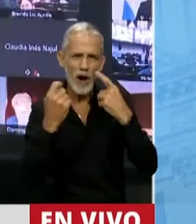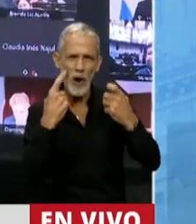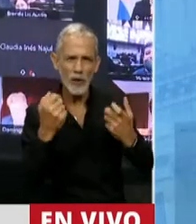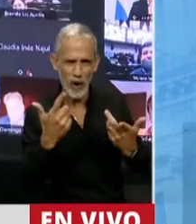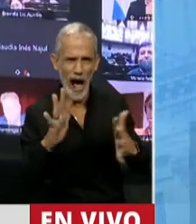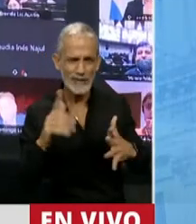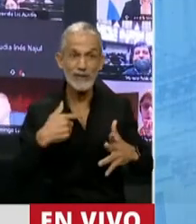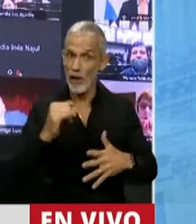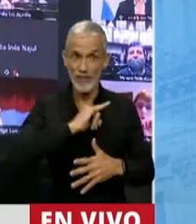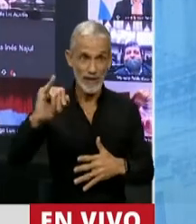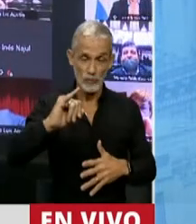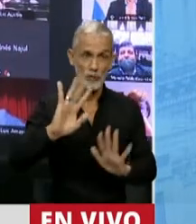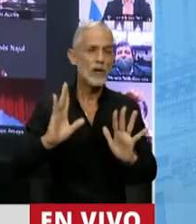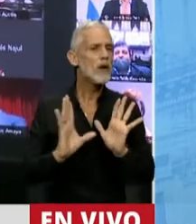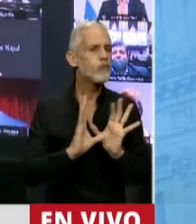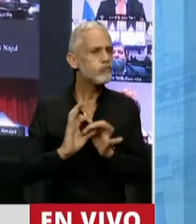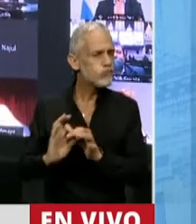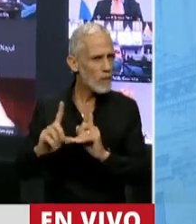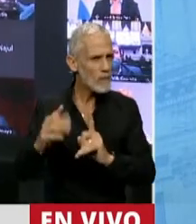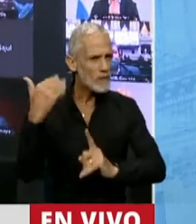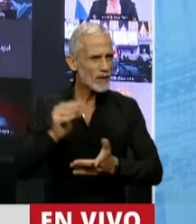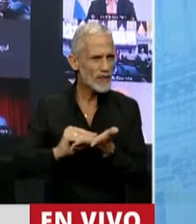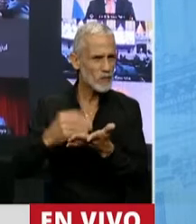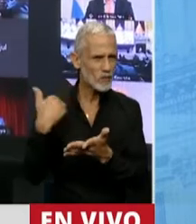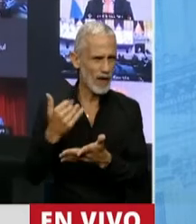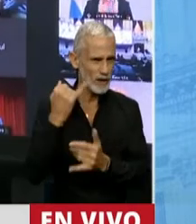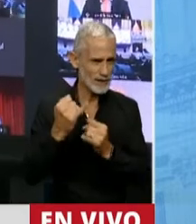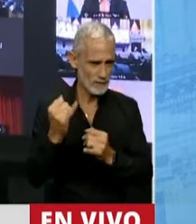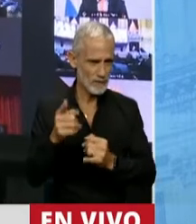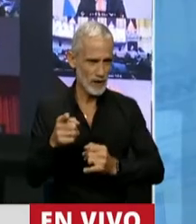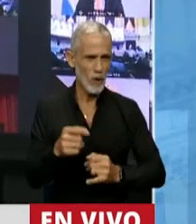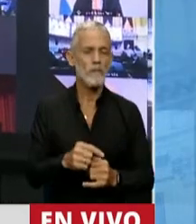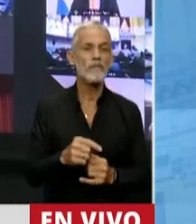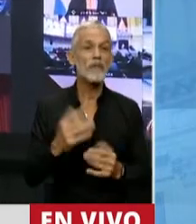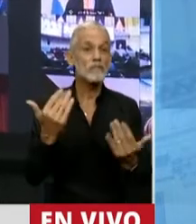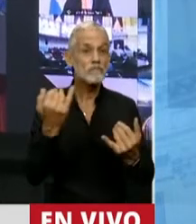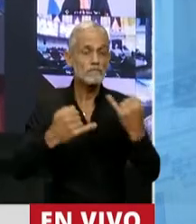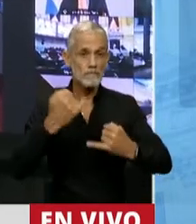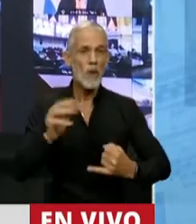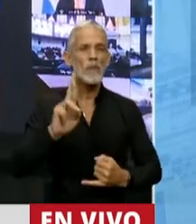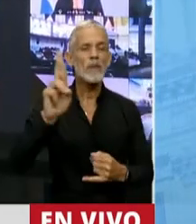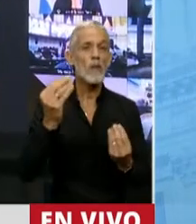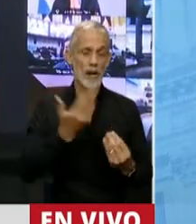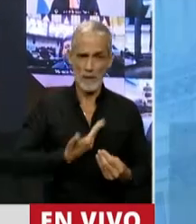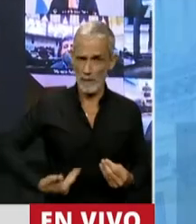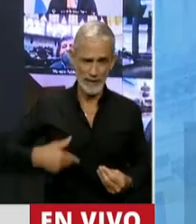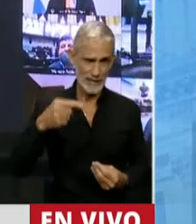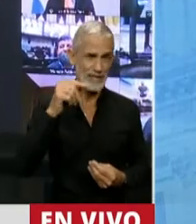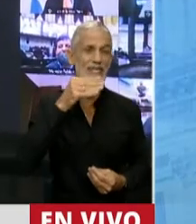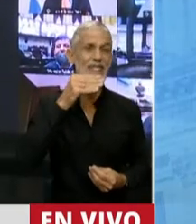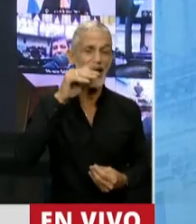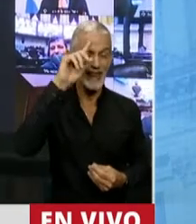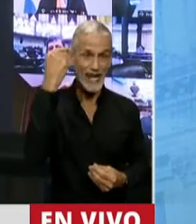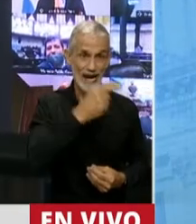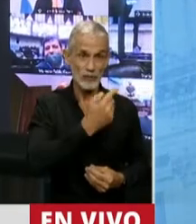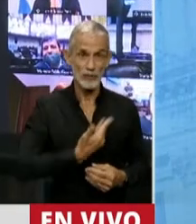esta denuncia es en línea, este pedido de explicaciones, esta cuestión de privilegio para la Presidencia de la Nación,